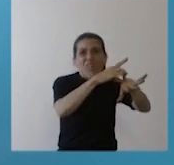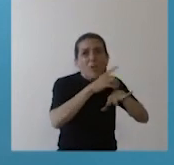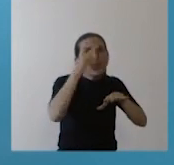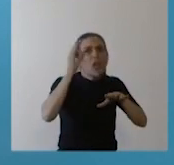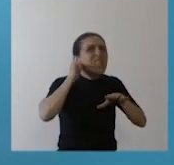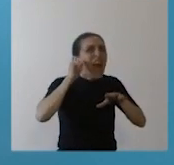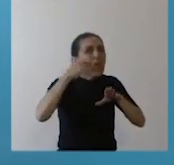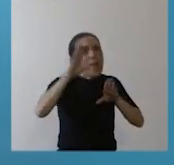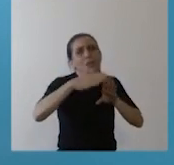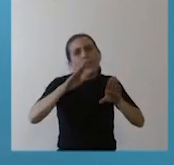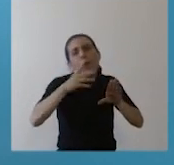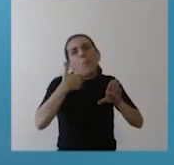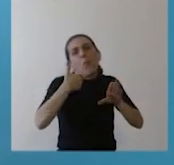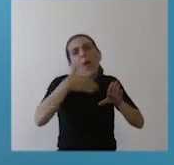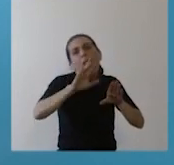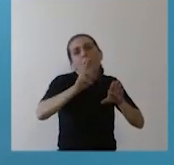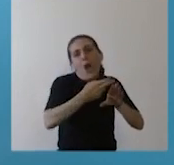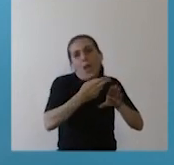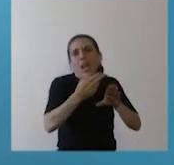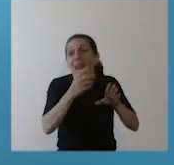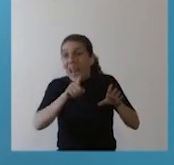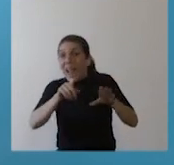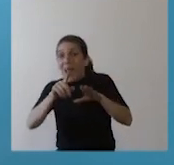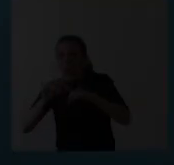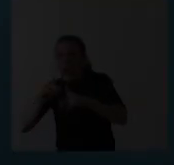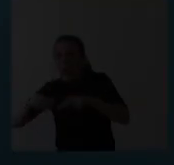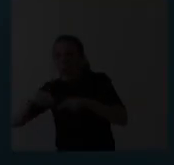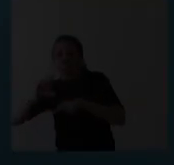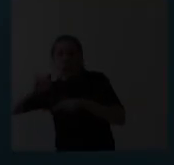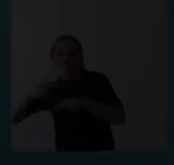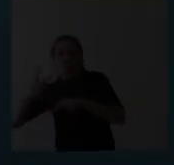años contra una mortalidad del 0,2% en los más jóvenes.